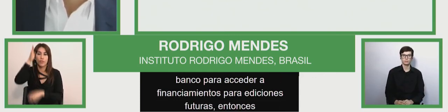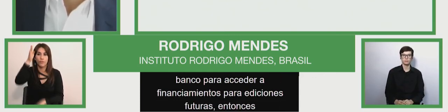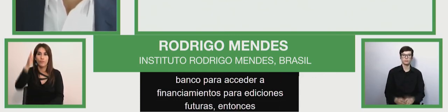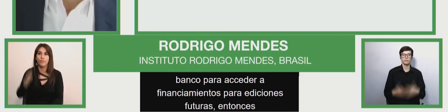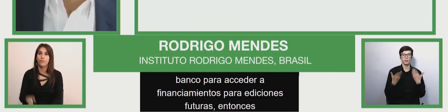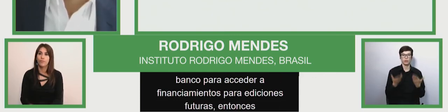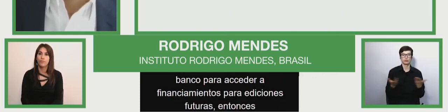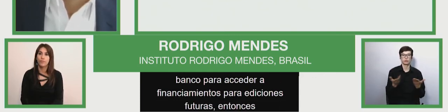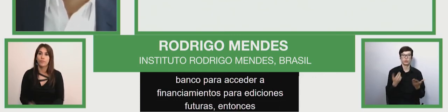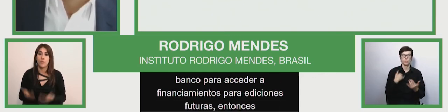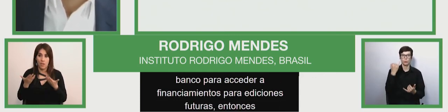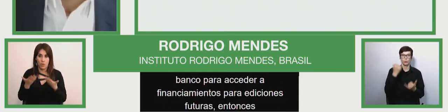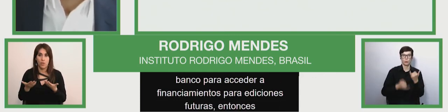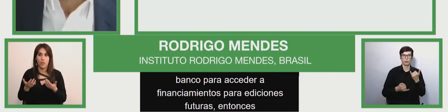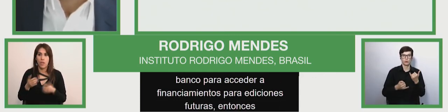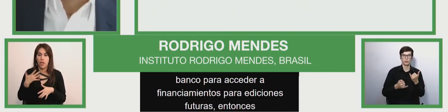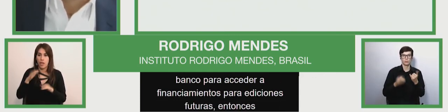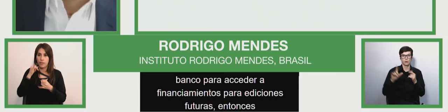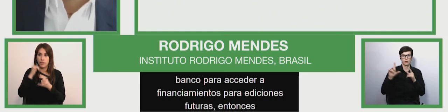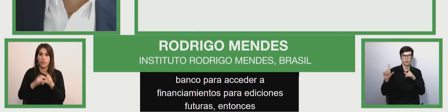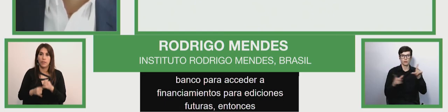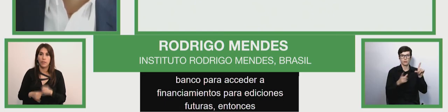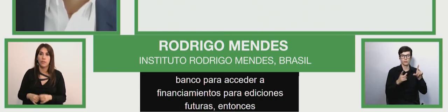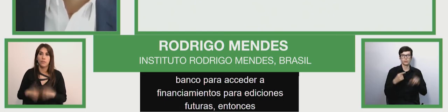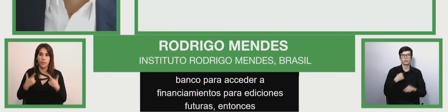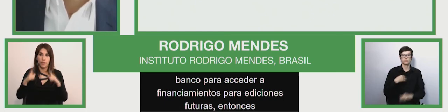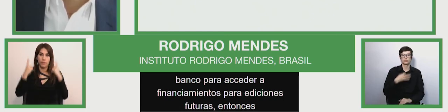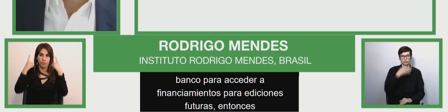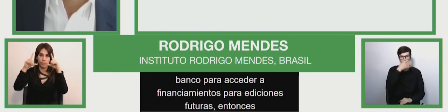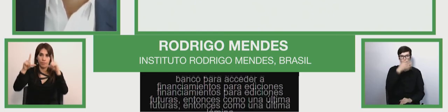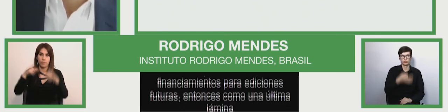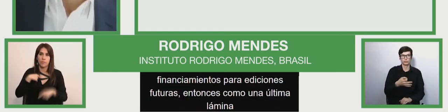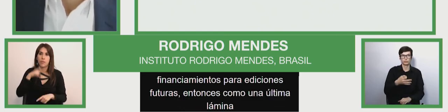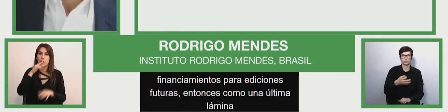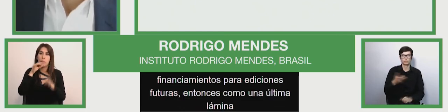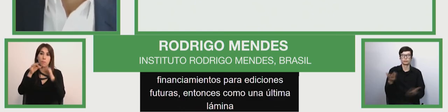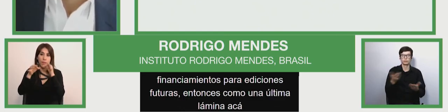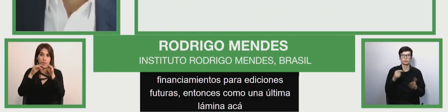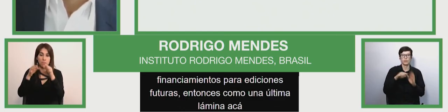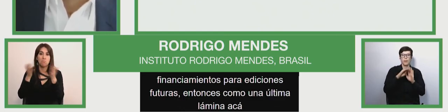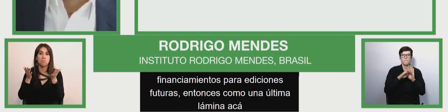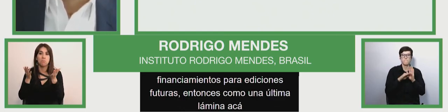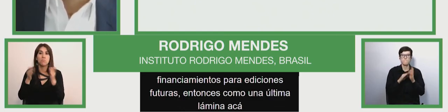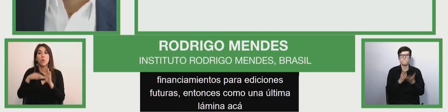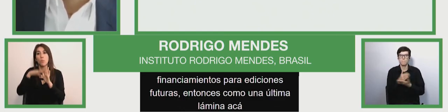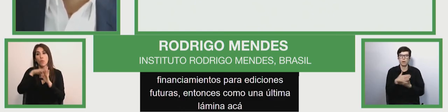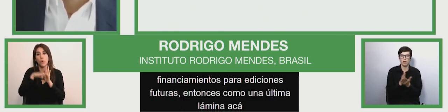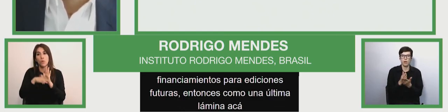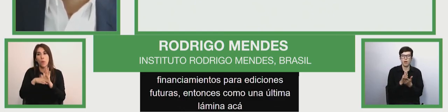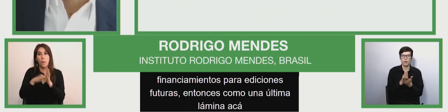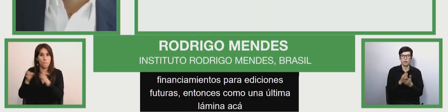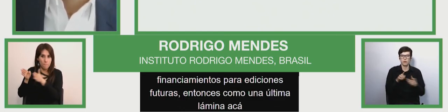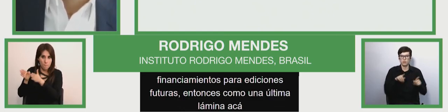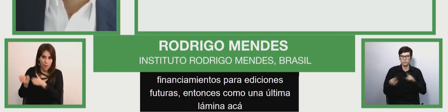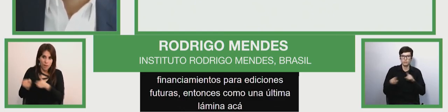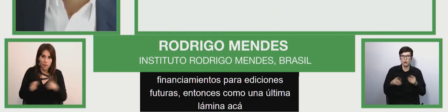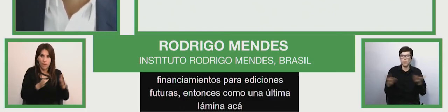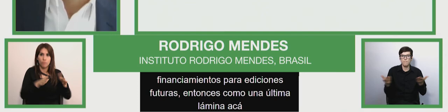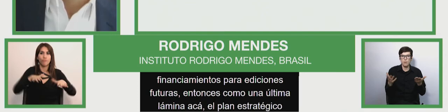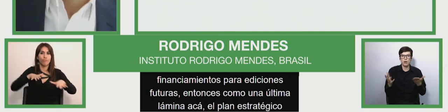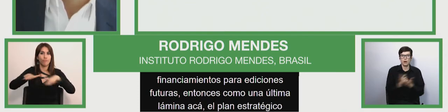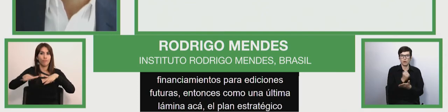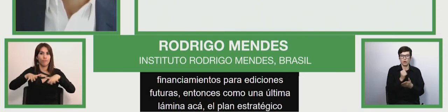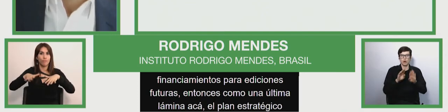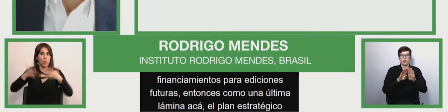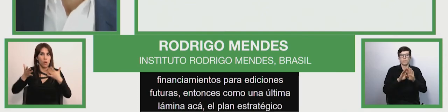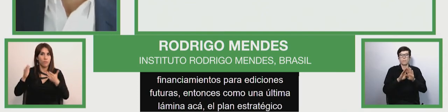última lámina acá el plan estratégico para abrir